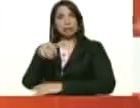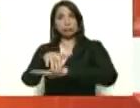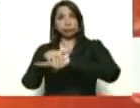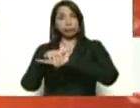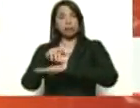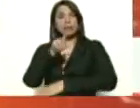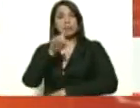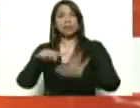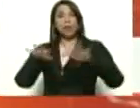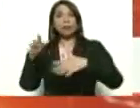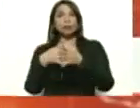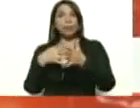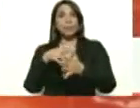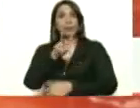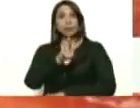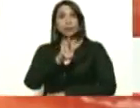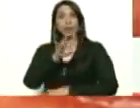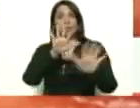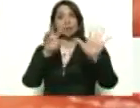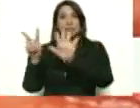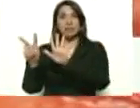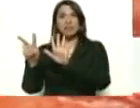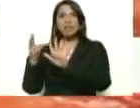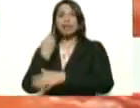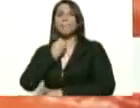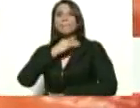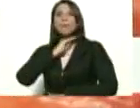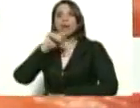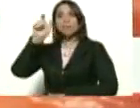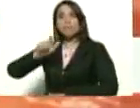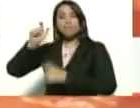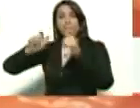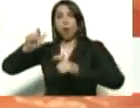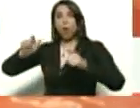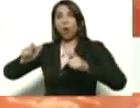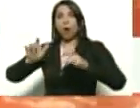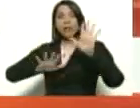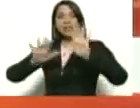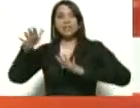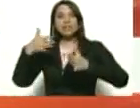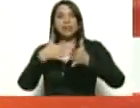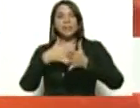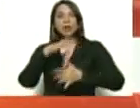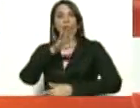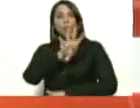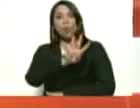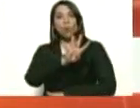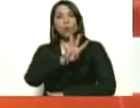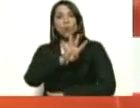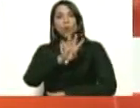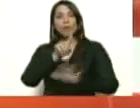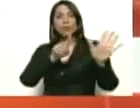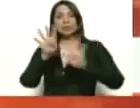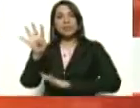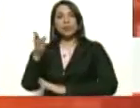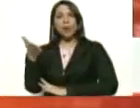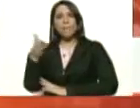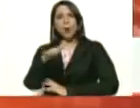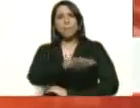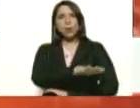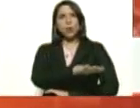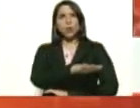114.217 casos. 15.464 fallecidos.